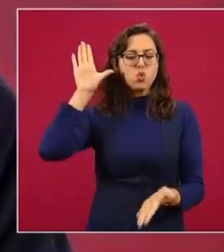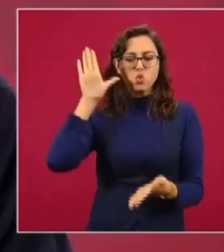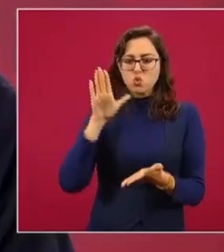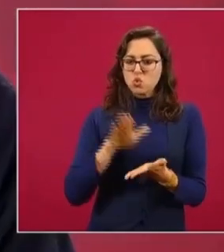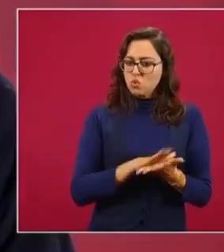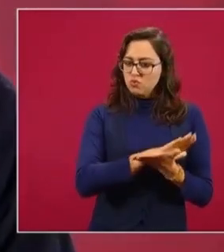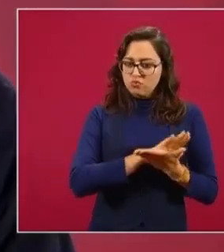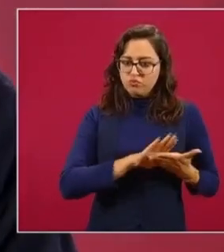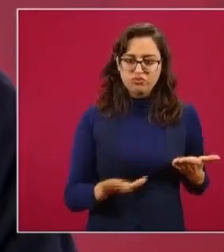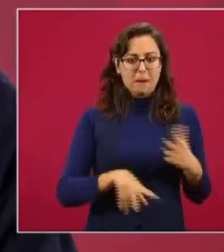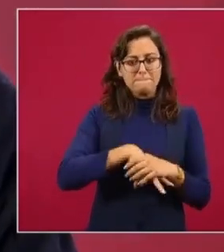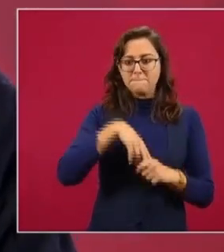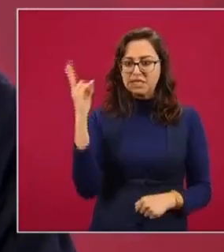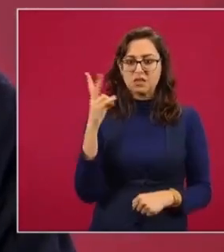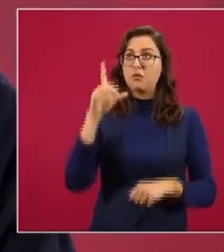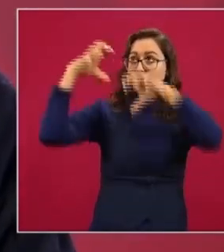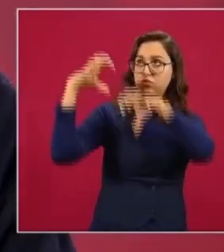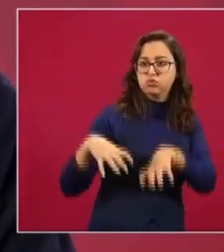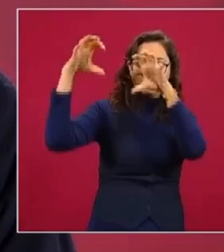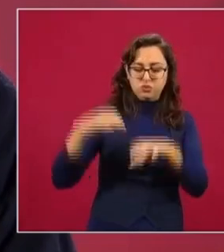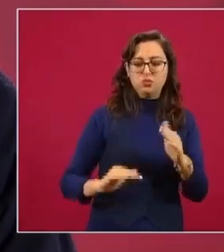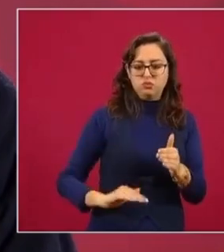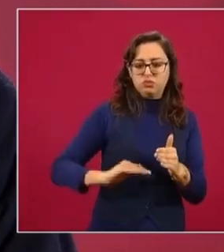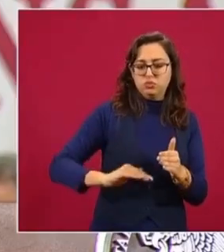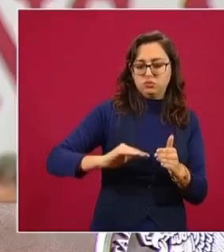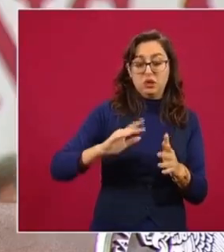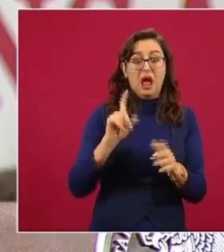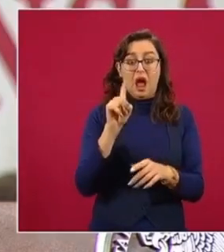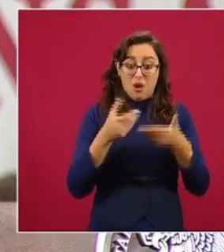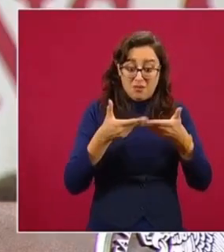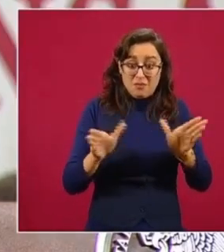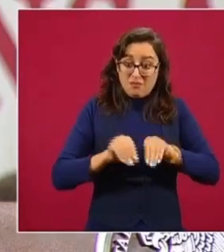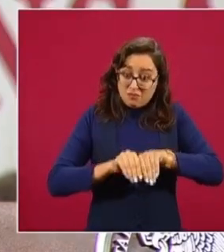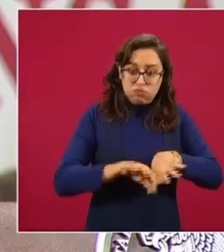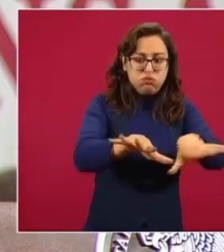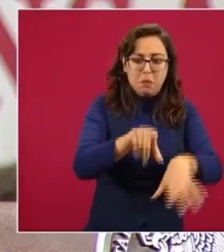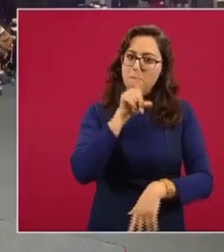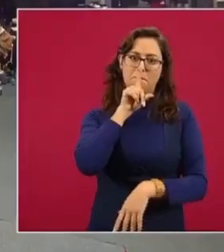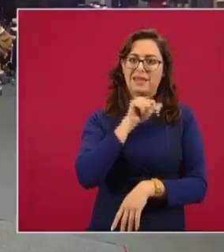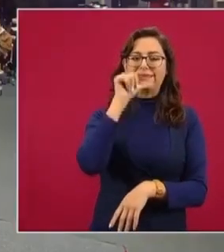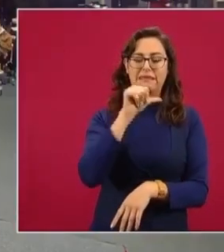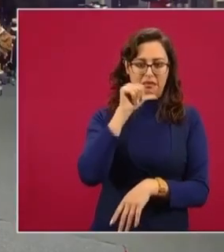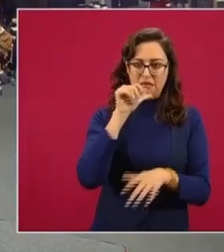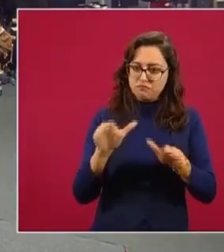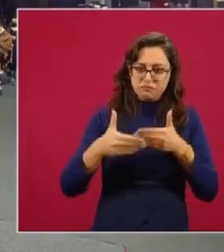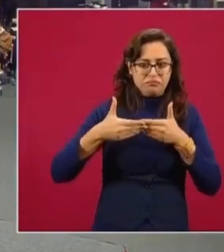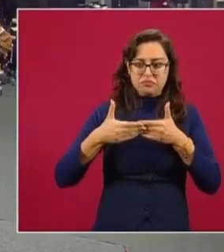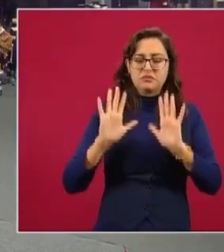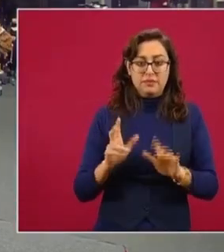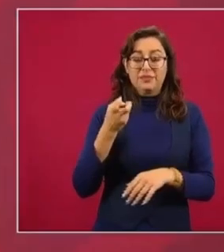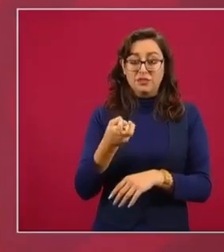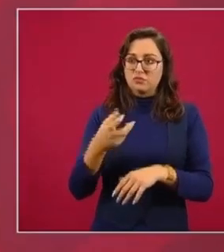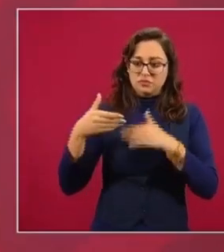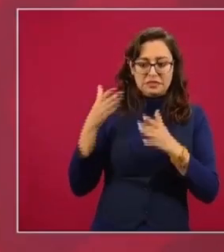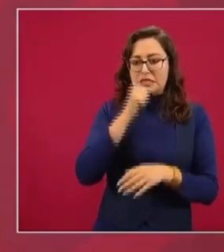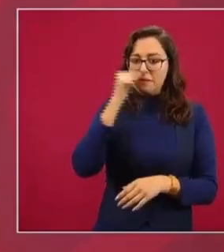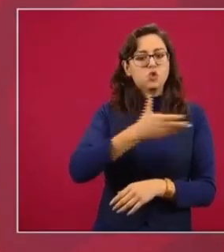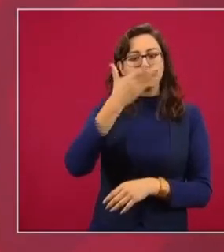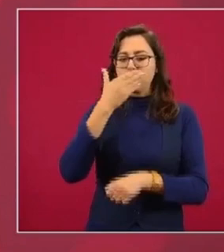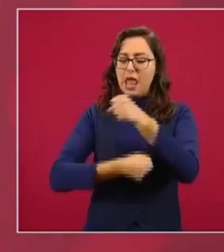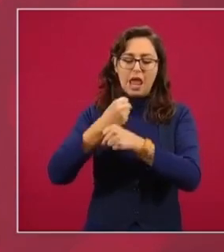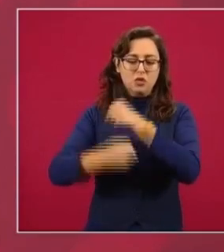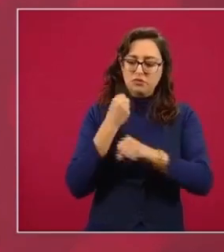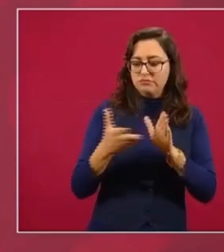Para que no se tenga que soltar agua en esta temporada de lluvia y no se afecte más a las